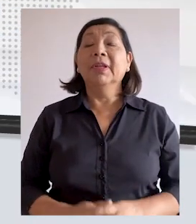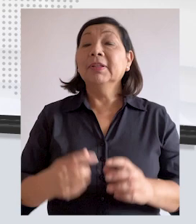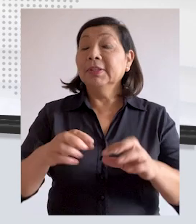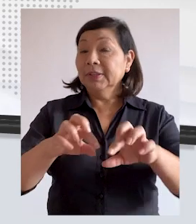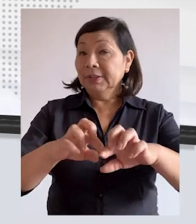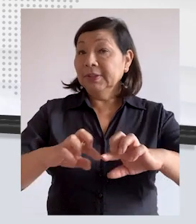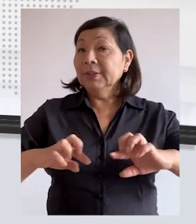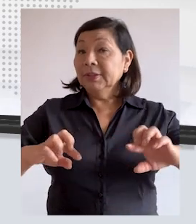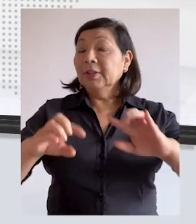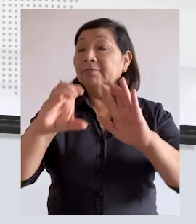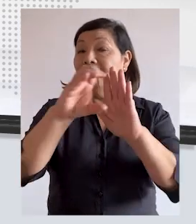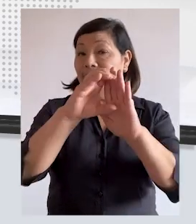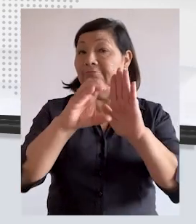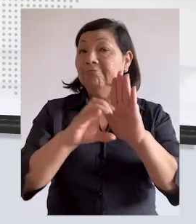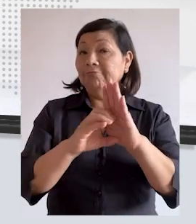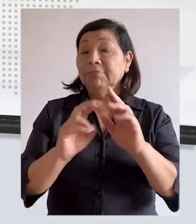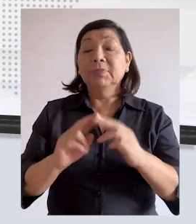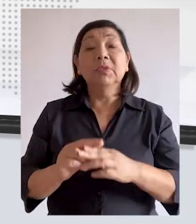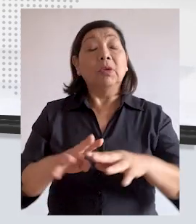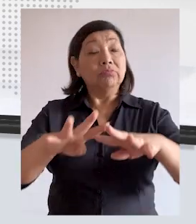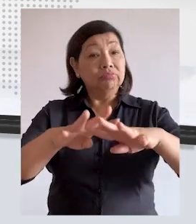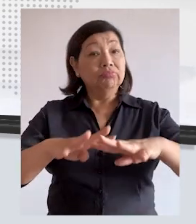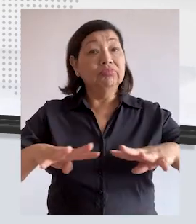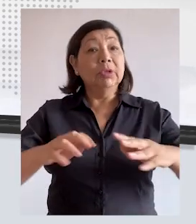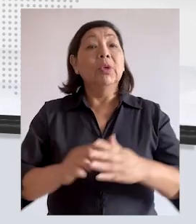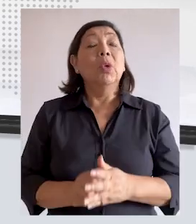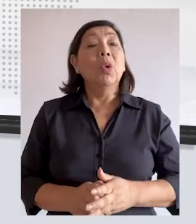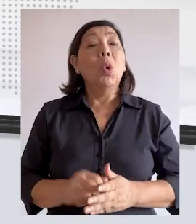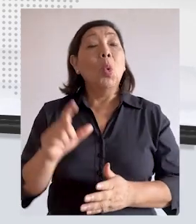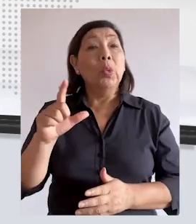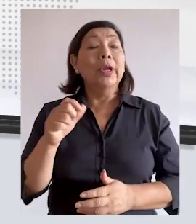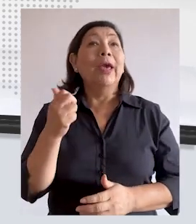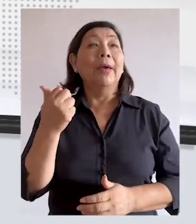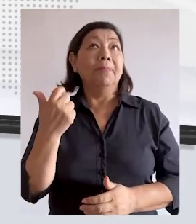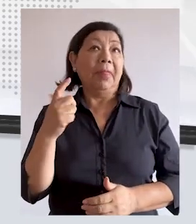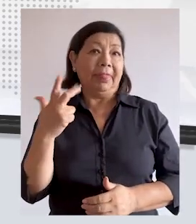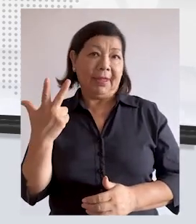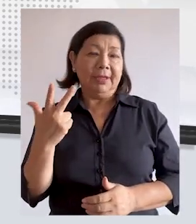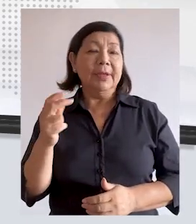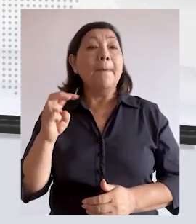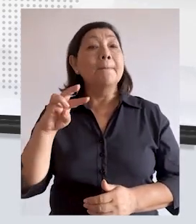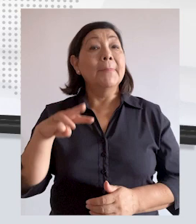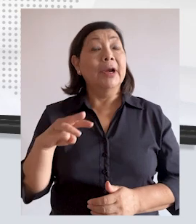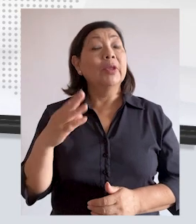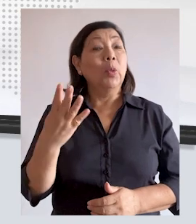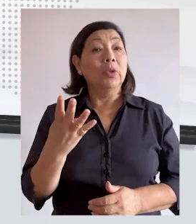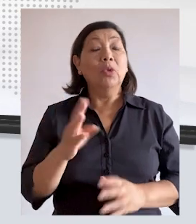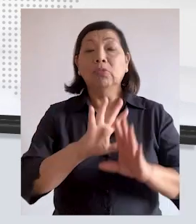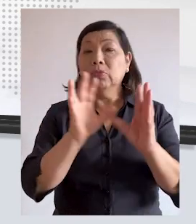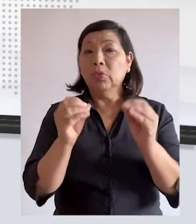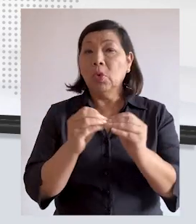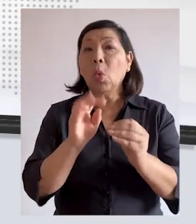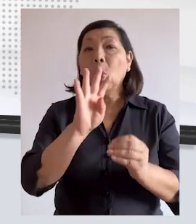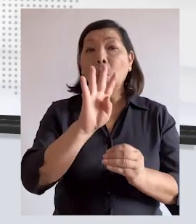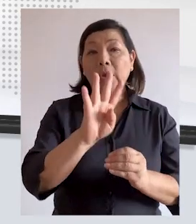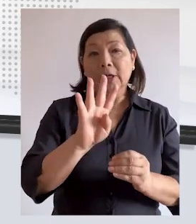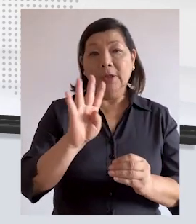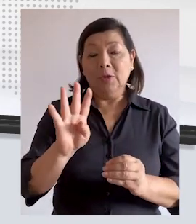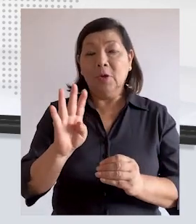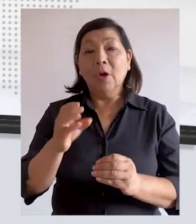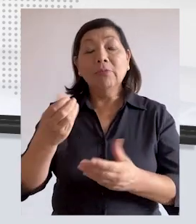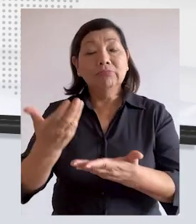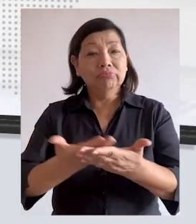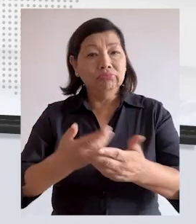El Pleno del Tribunal Constitucional sesionó en audiencias públicas el lunes 3 y martes 4 de abril y dejó al voto un total de 42